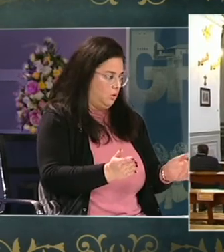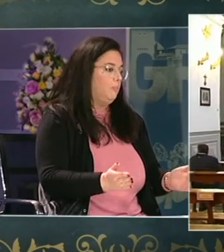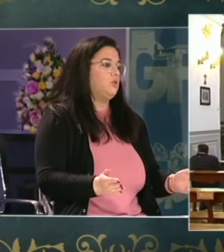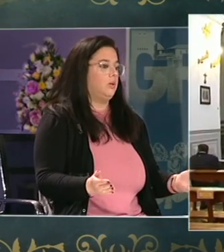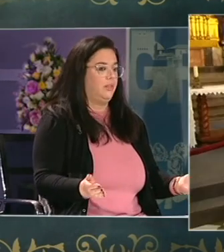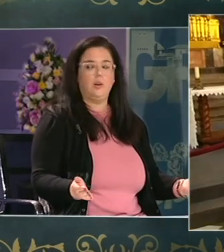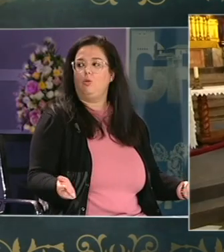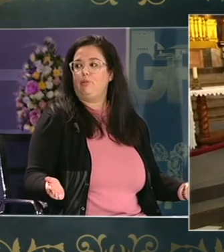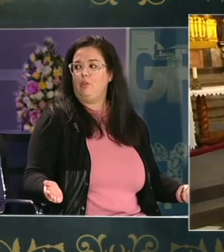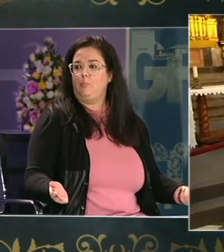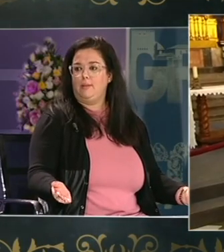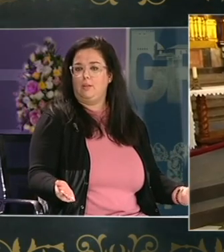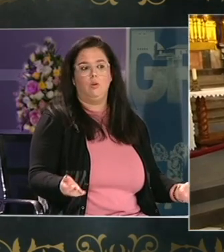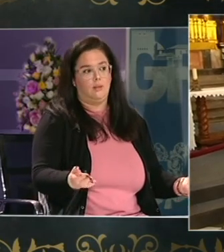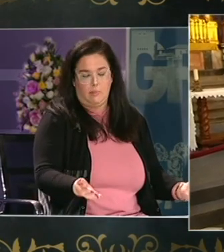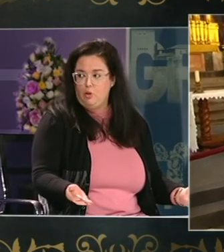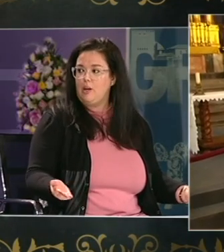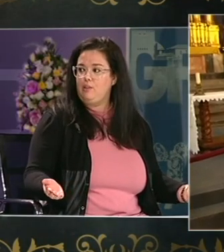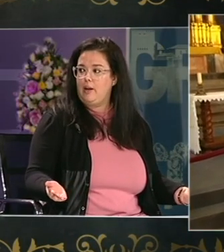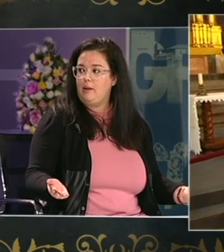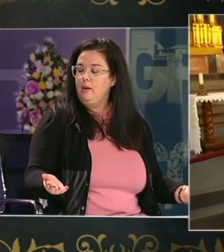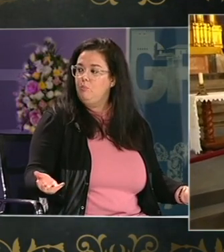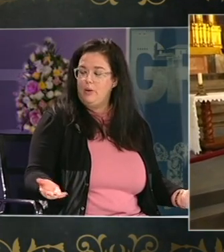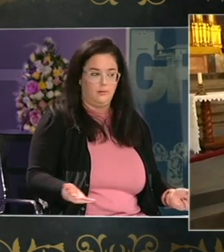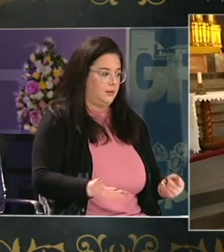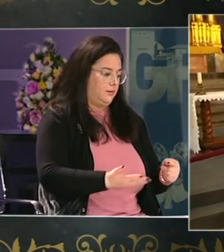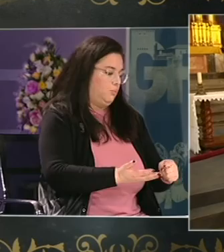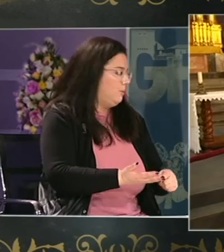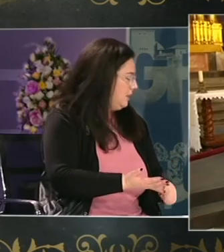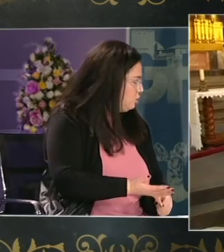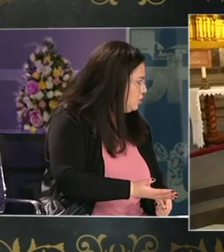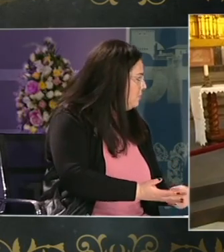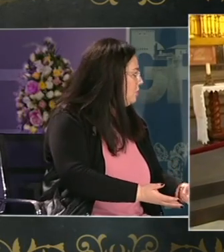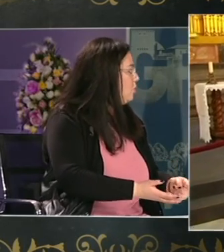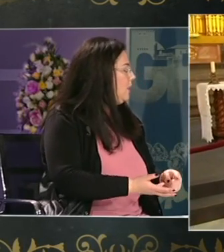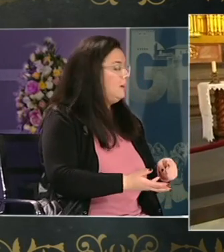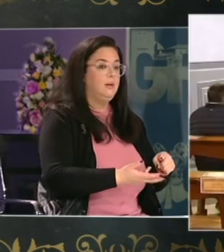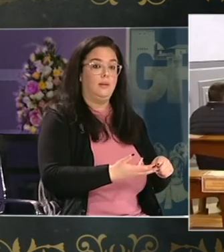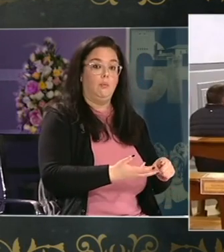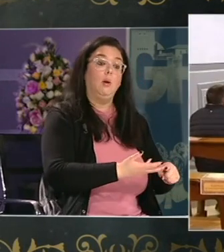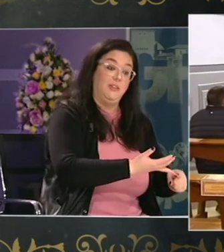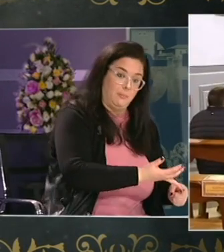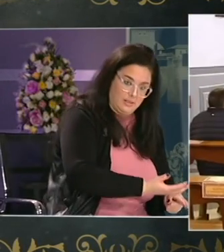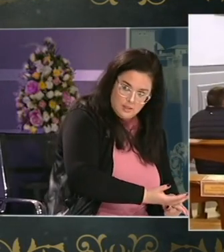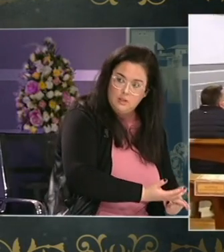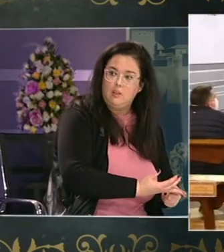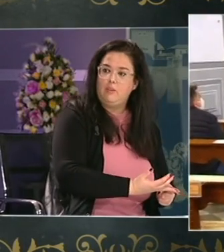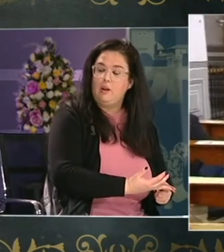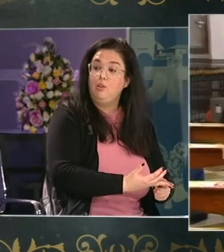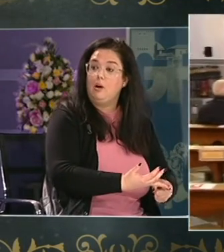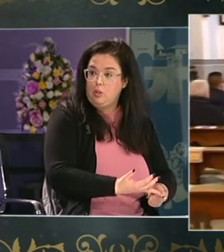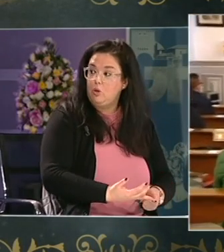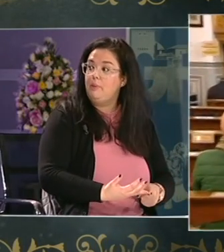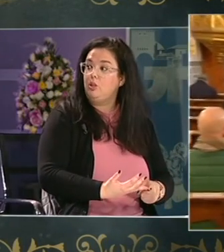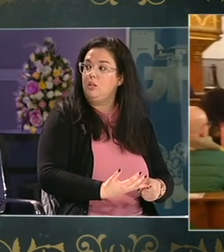oye con personas de reconocido prestigio en el tema de organizar muestras tenemos a Mariano Sánchez Pantoja tenemos al vicepresidente de